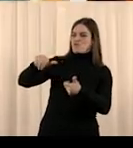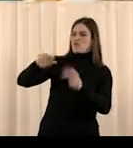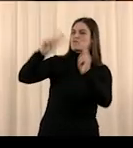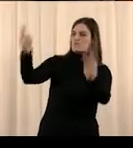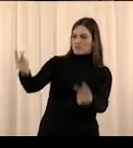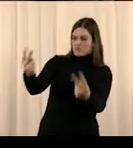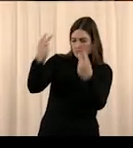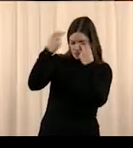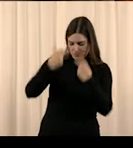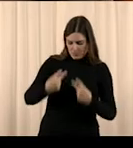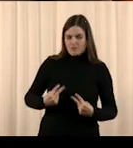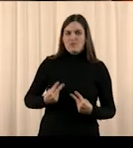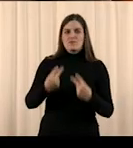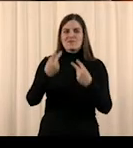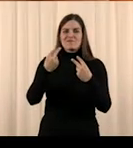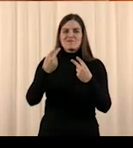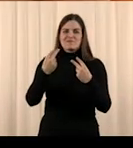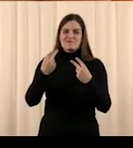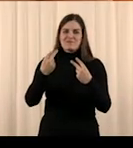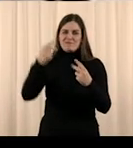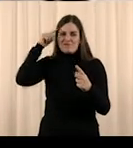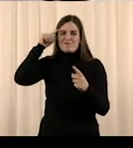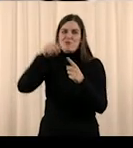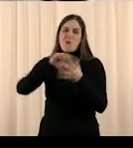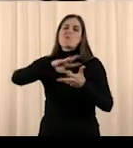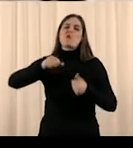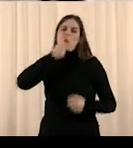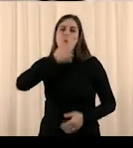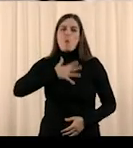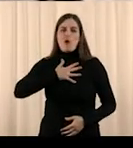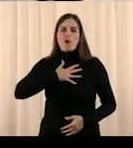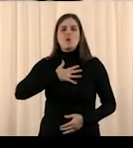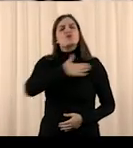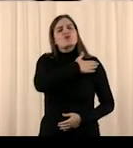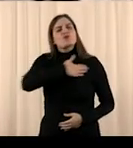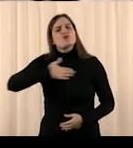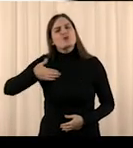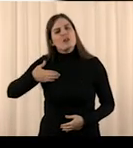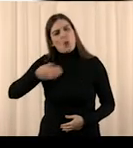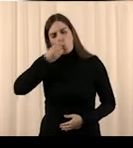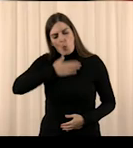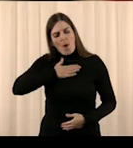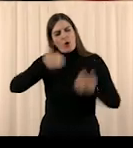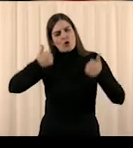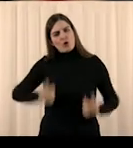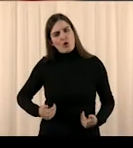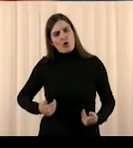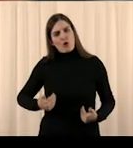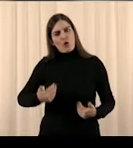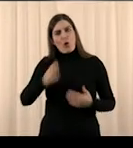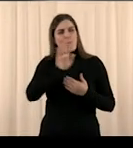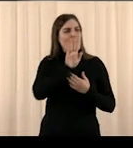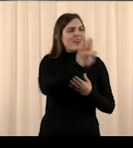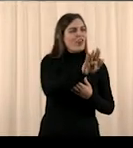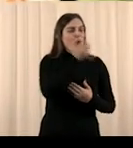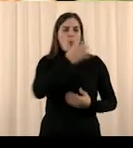y quieres que el mundo sea bueno. Y algunos días tú quieres ser bueno. Y que tu vecino sea bueno.